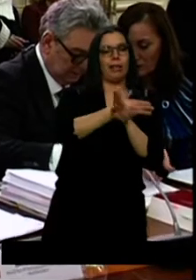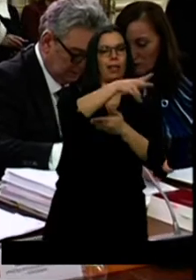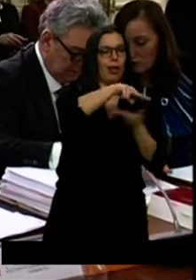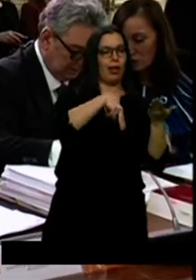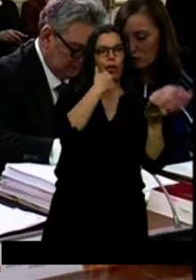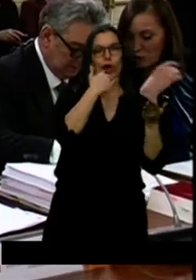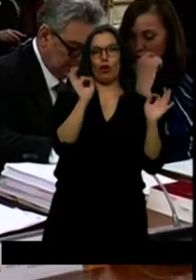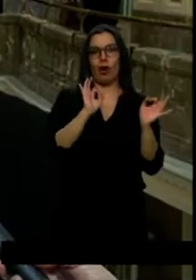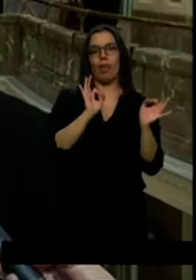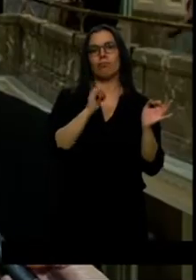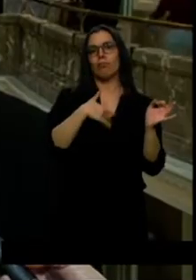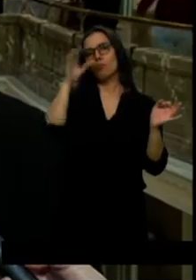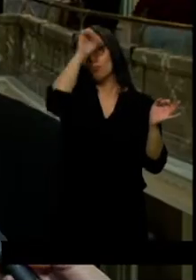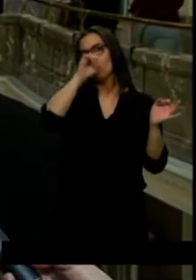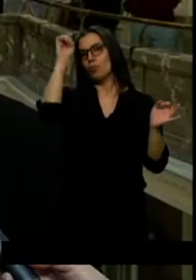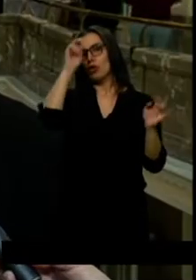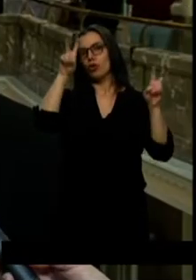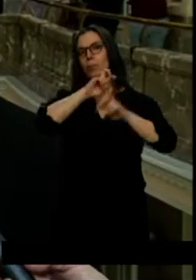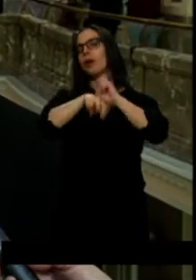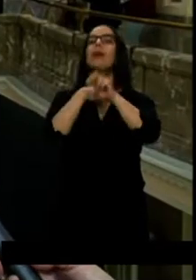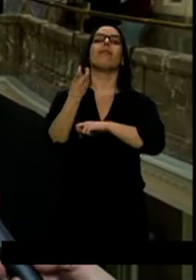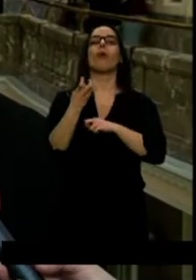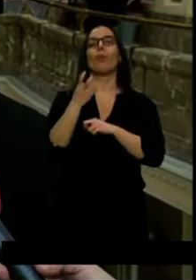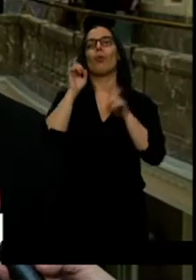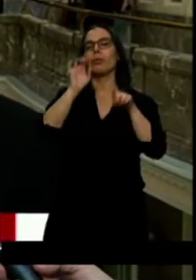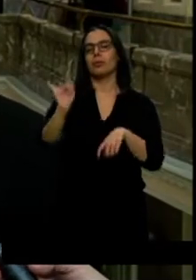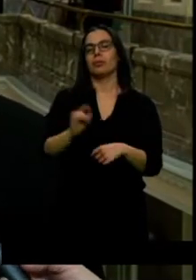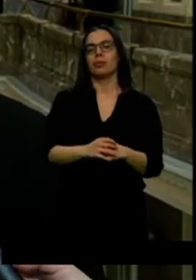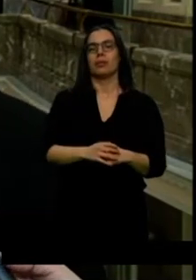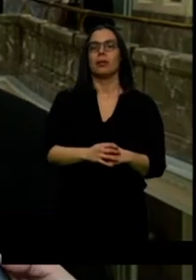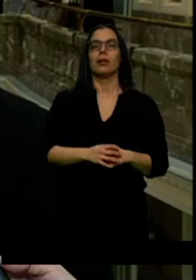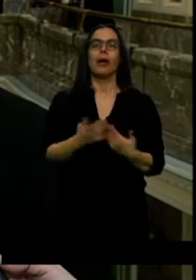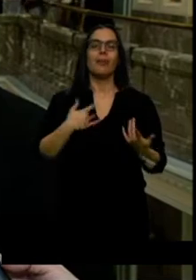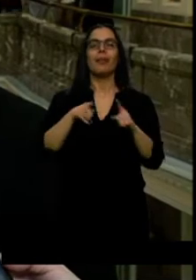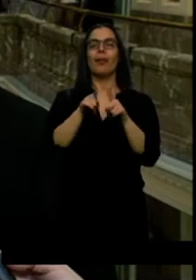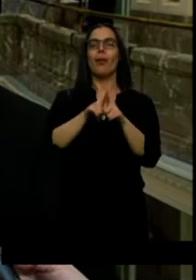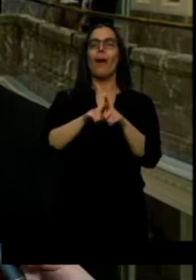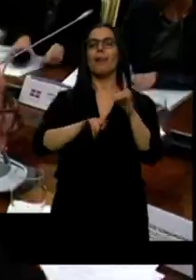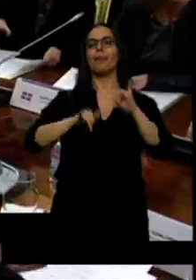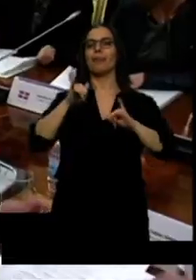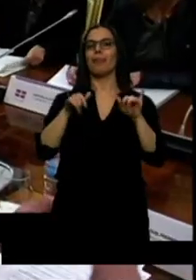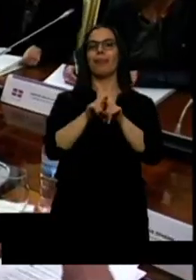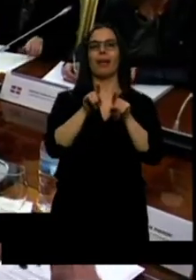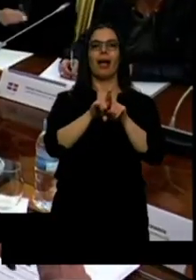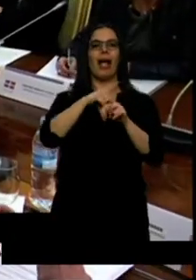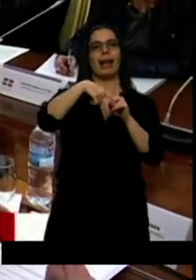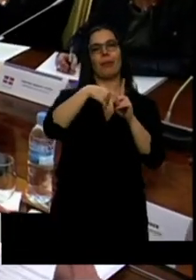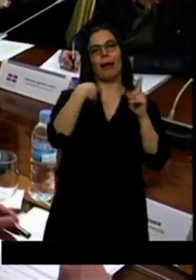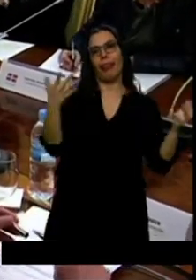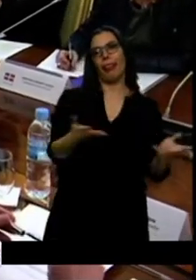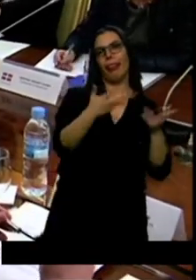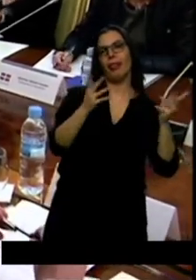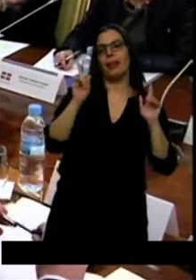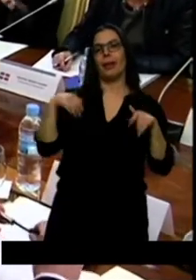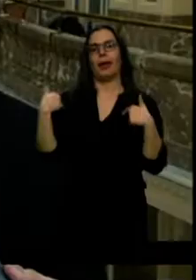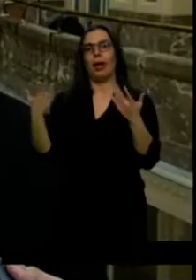opinión sobre la reforma educativa. Ese populismo en la medida que bajan los niveles, ese regalo a los partidos nacionalistas y por supuesto